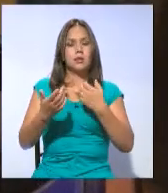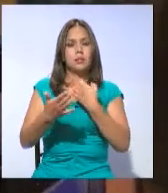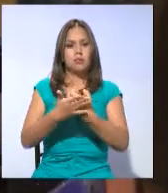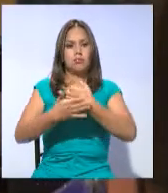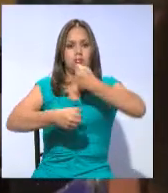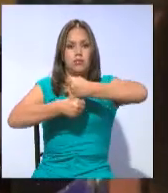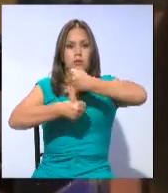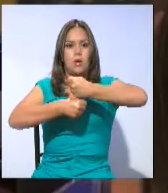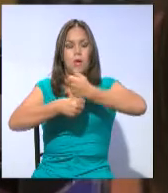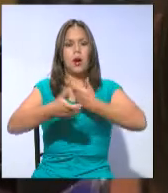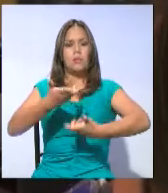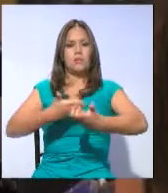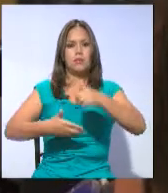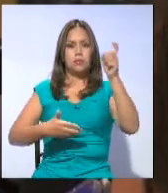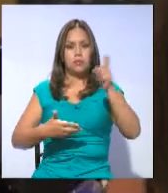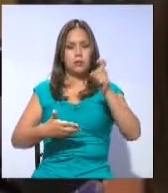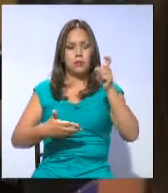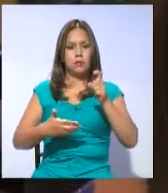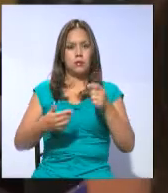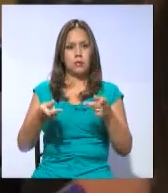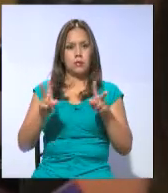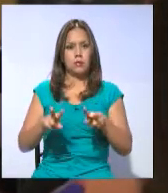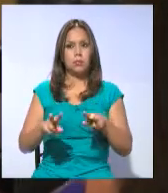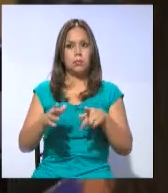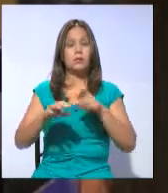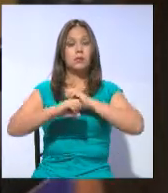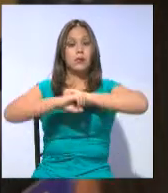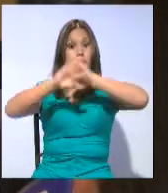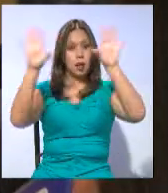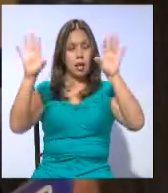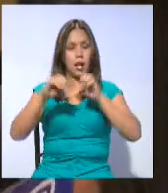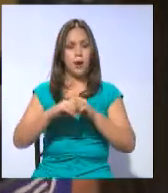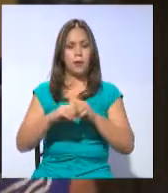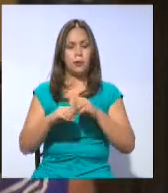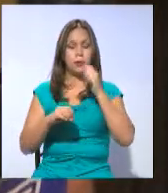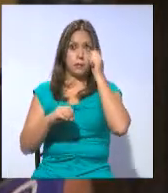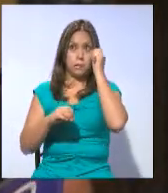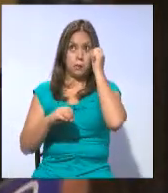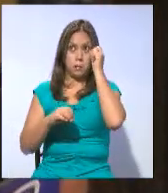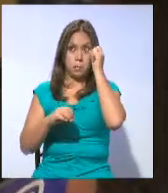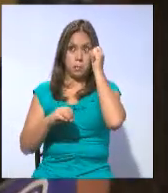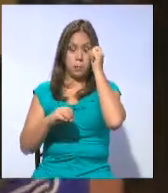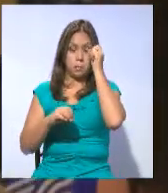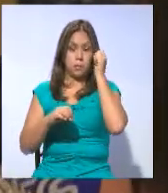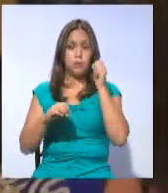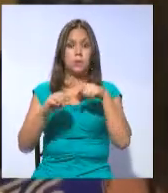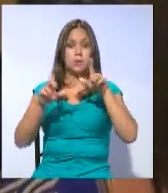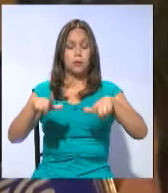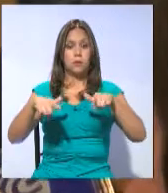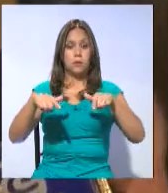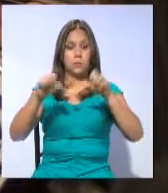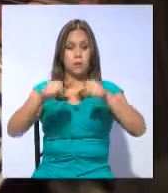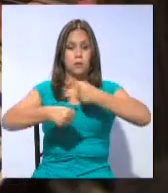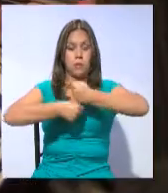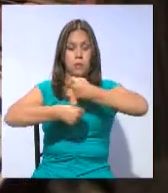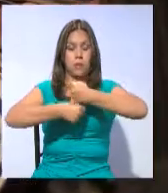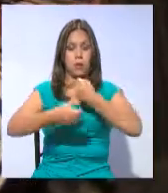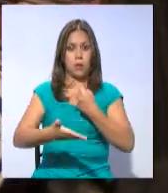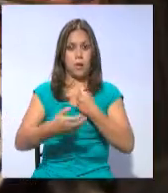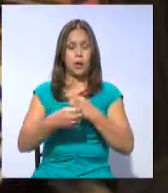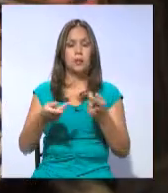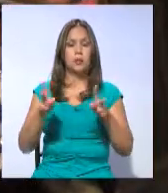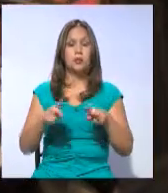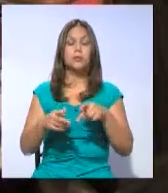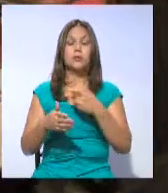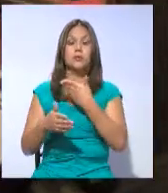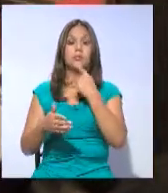una dinamización de la economía y está claro de que el gobierno de Lenín Moreno es un gobierno que trabaja por todas las mayorías. Lo que ha dicho el